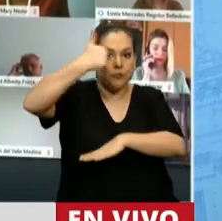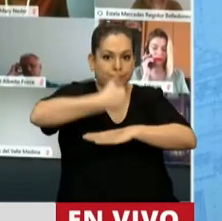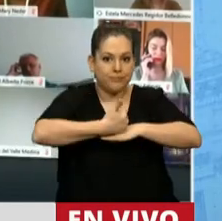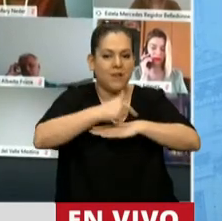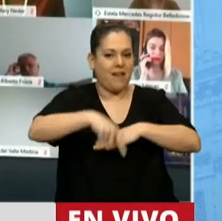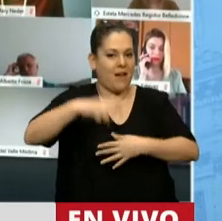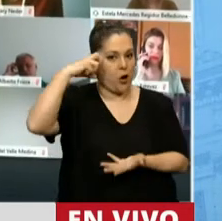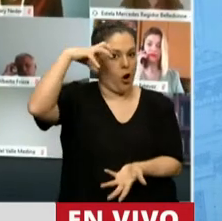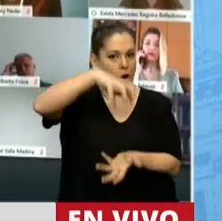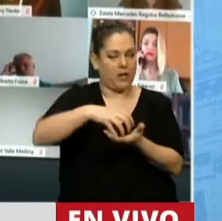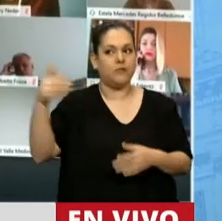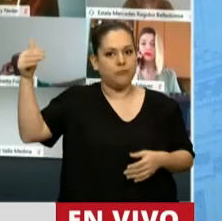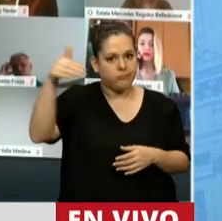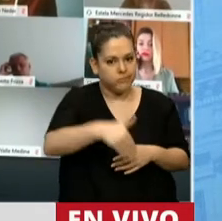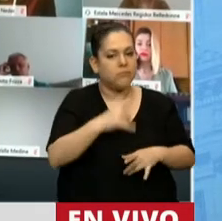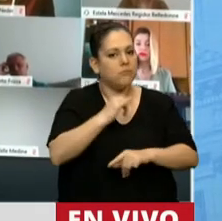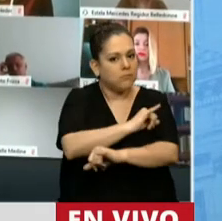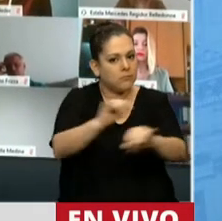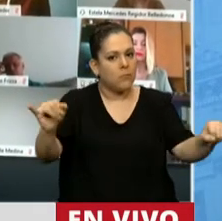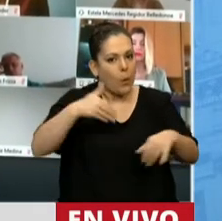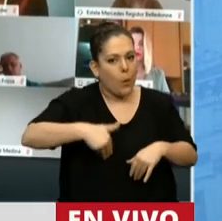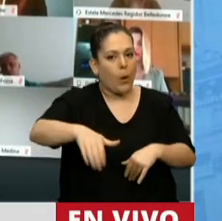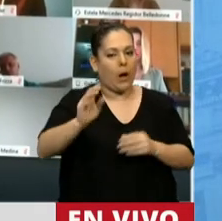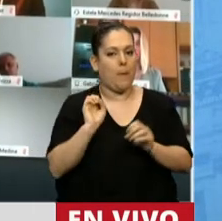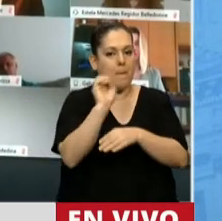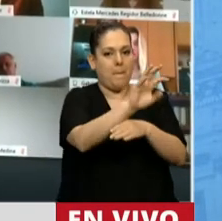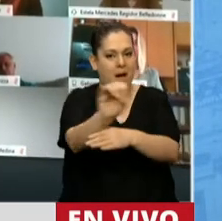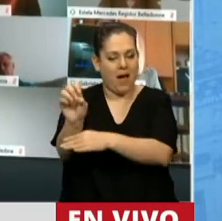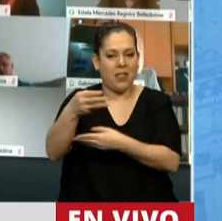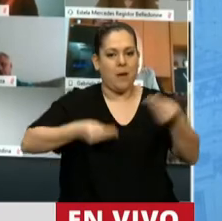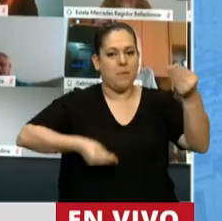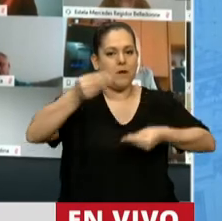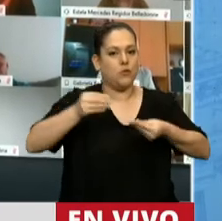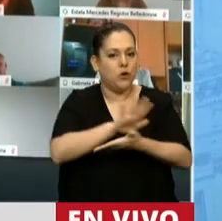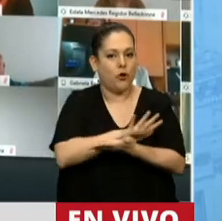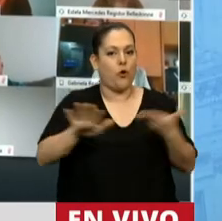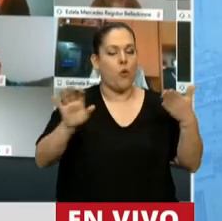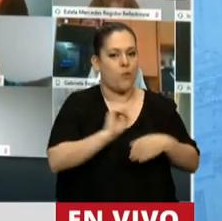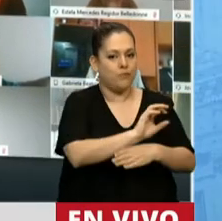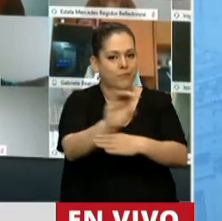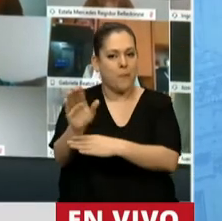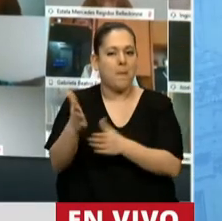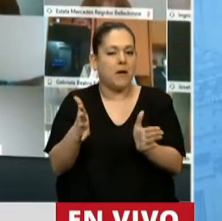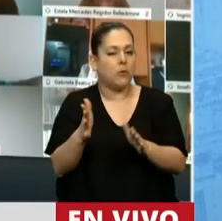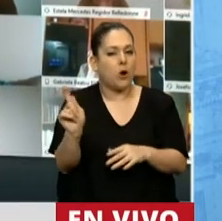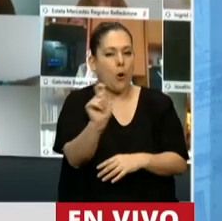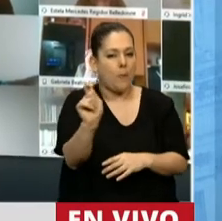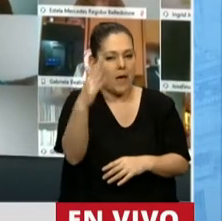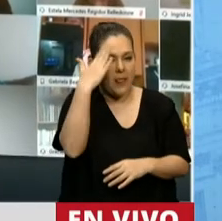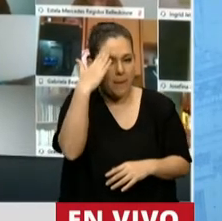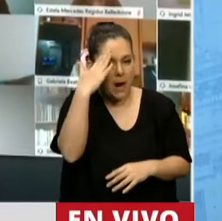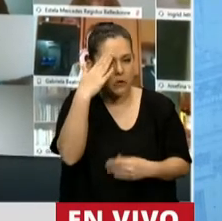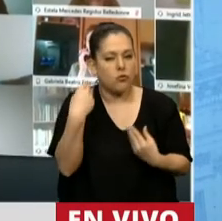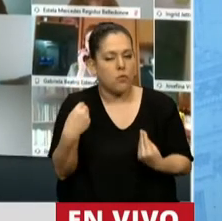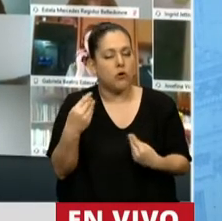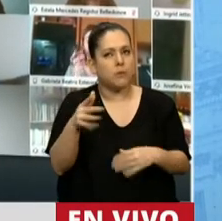comprometió a enviar el nuevo presupuesto en marzo, porque se estimaba que para entonces íbamos a